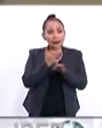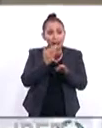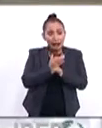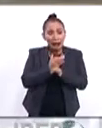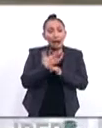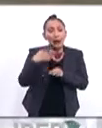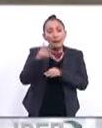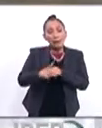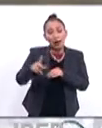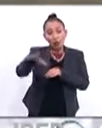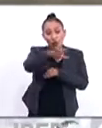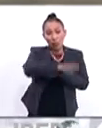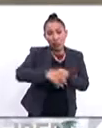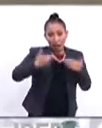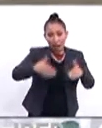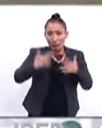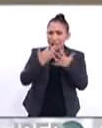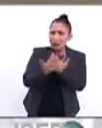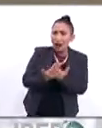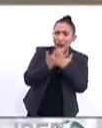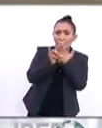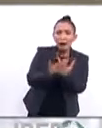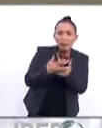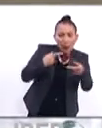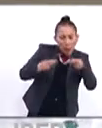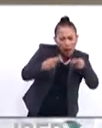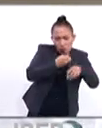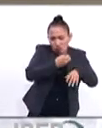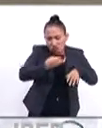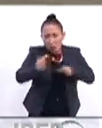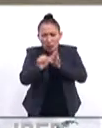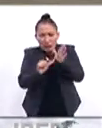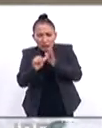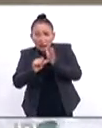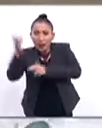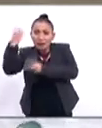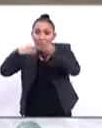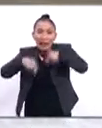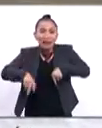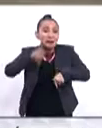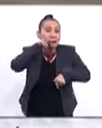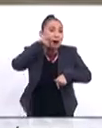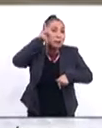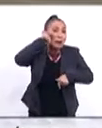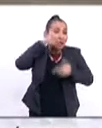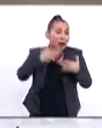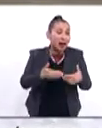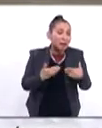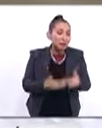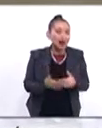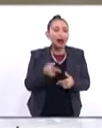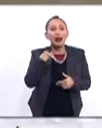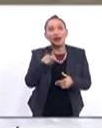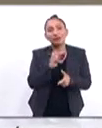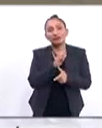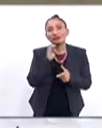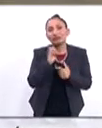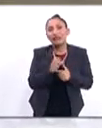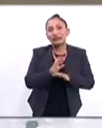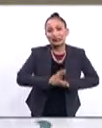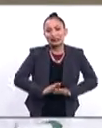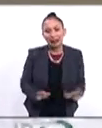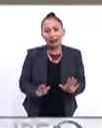el pueblo panameño que ha esperado por una organización de muchos meses la llegada de Francisco a Panamá puede entonces